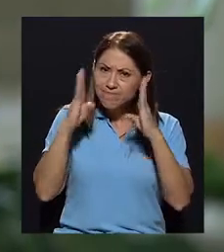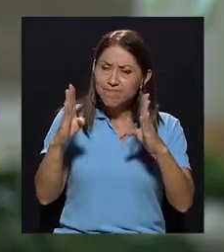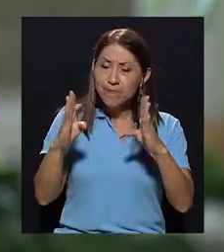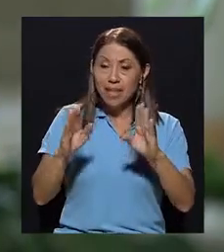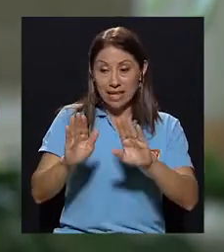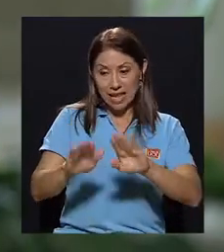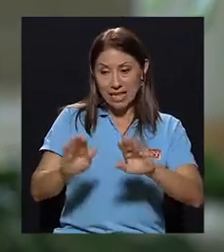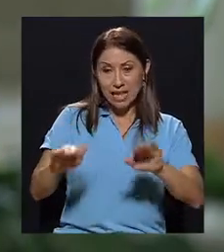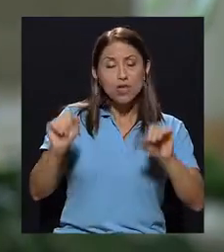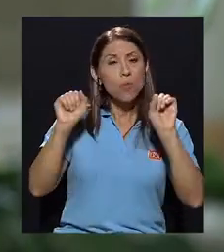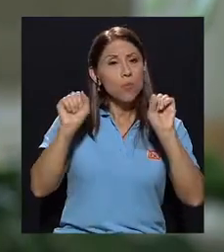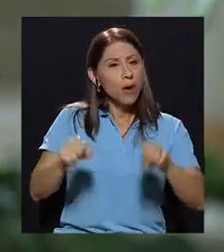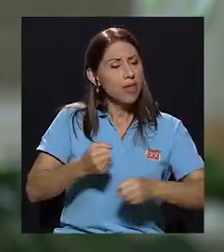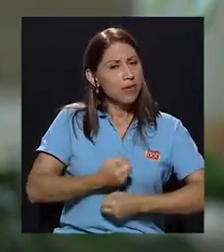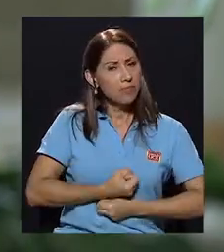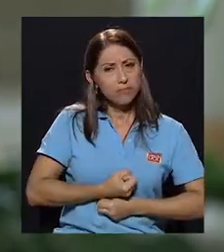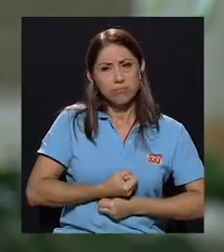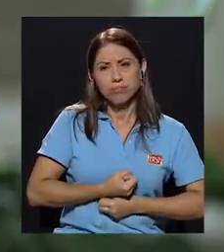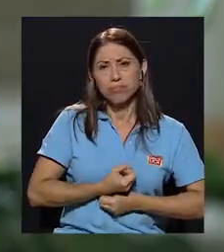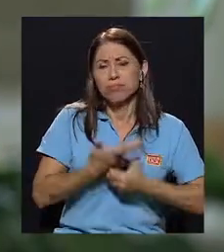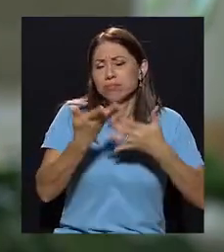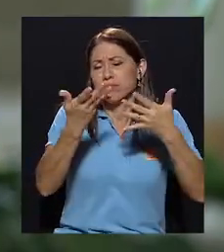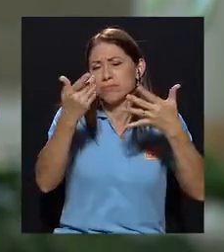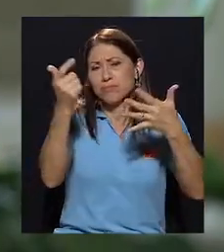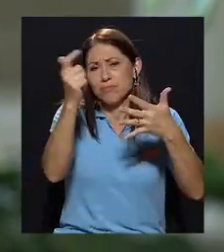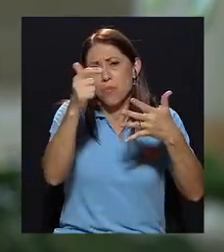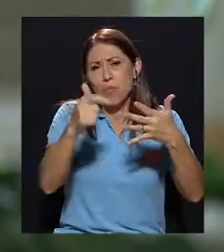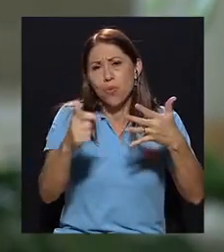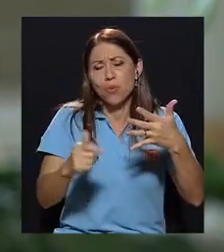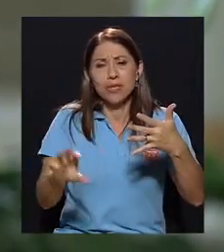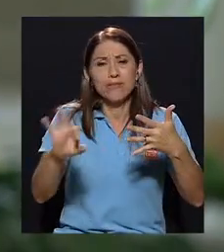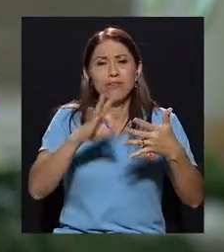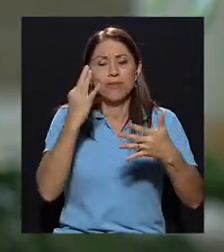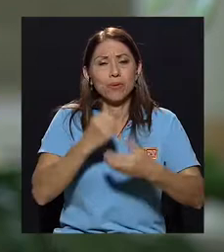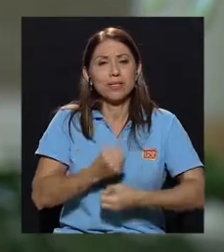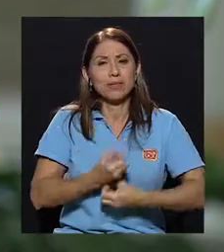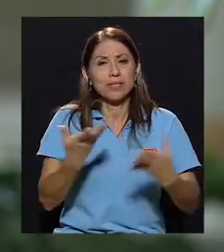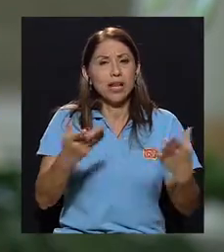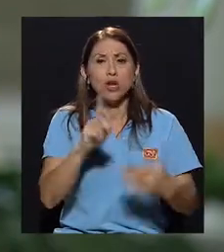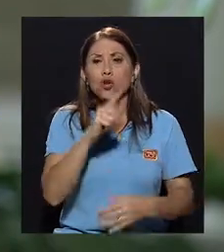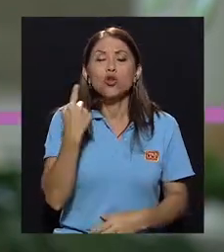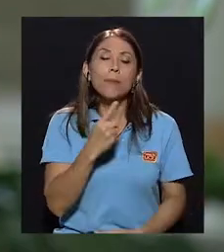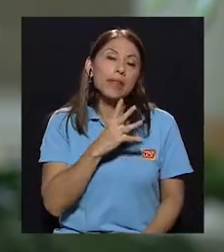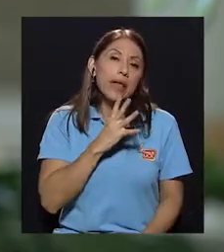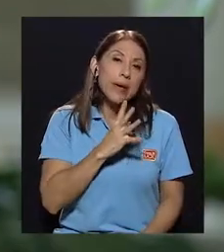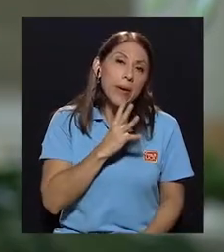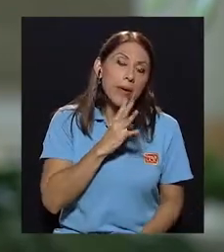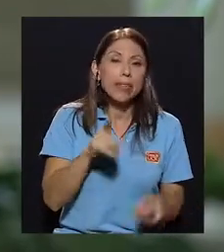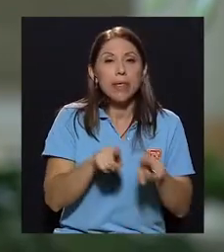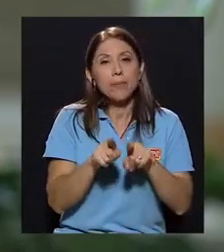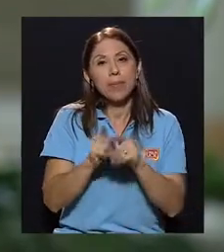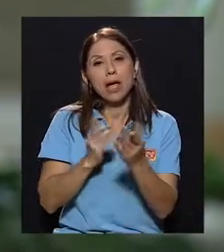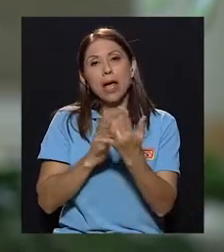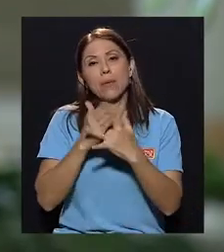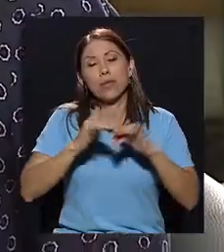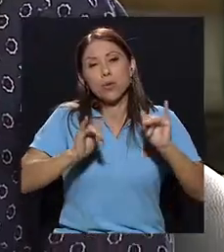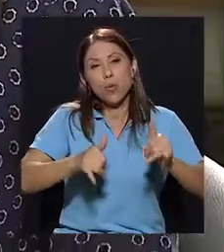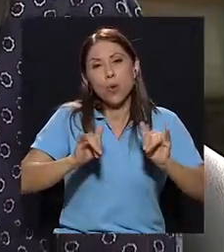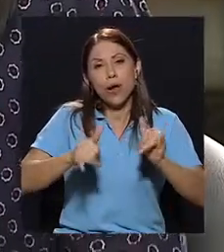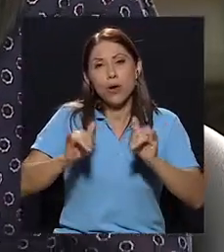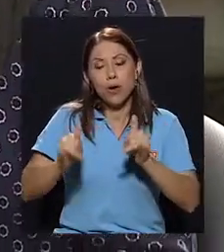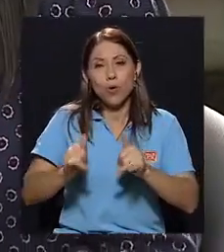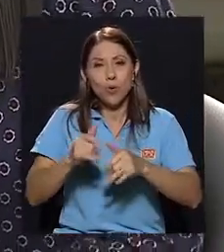niño pueda expresarlo, de las múltiples maneras que tienen los niños de expresar, no solamente con la palabra, sino con el juego, con el